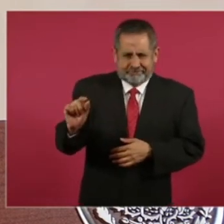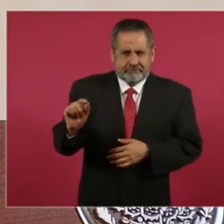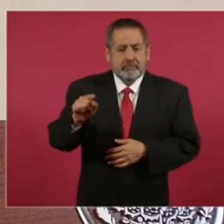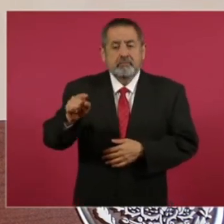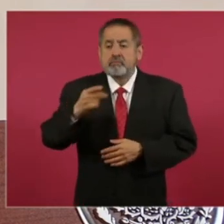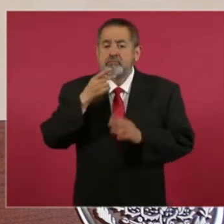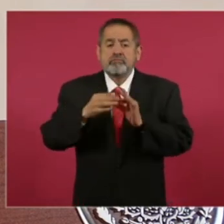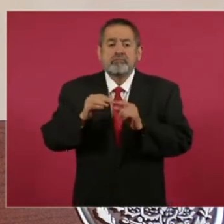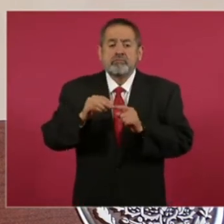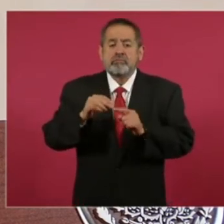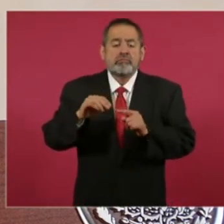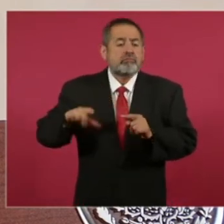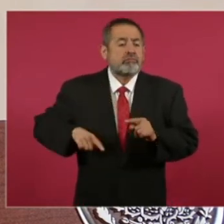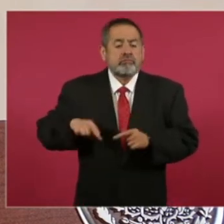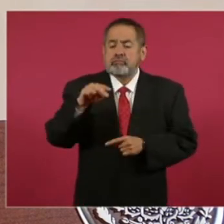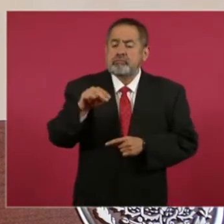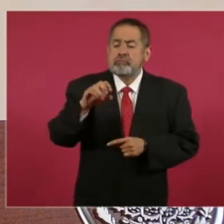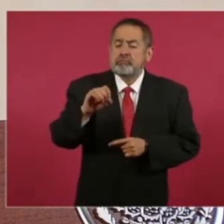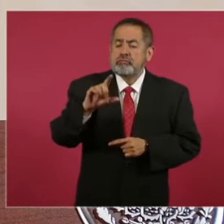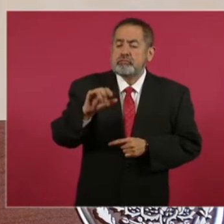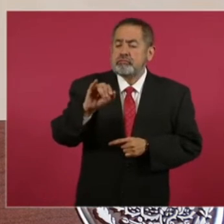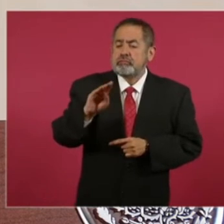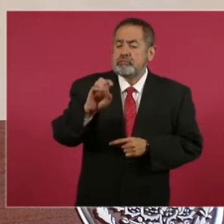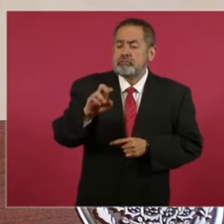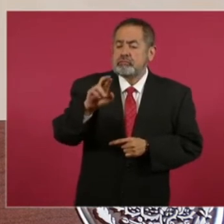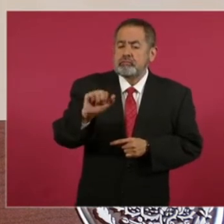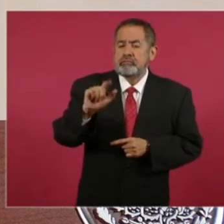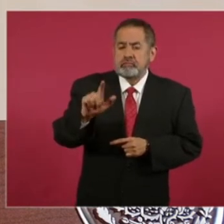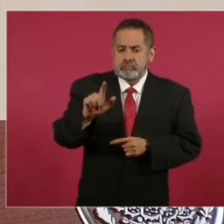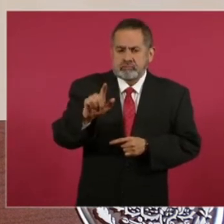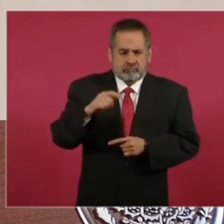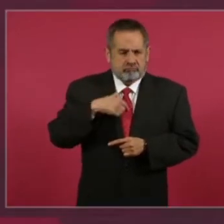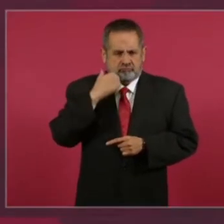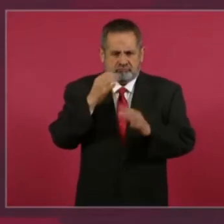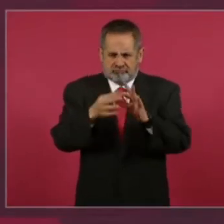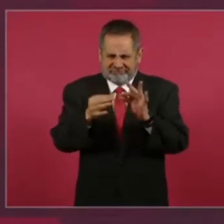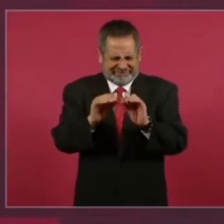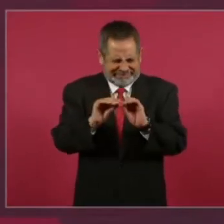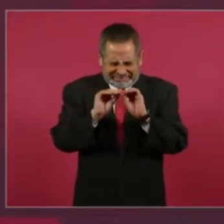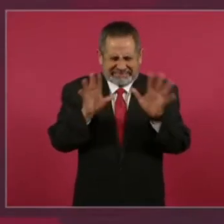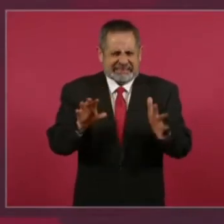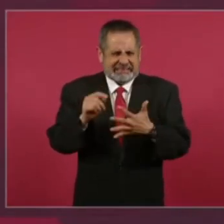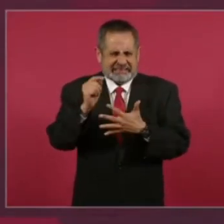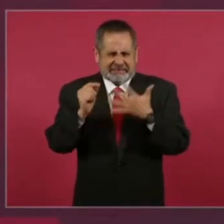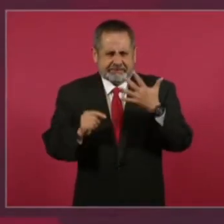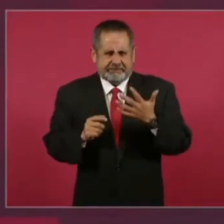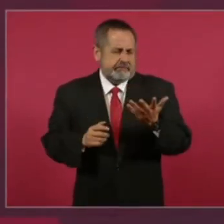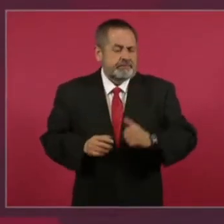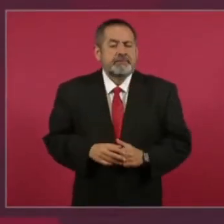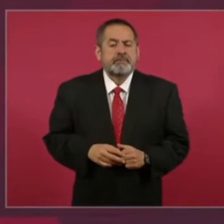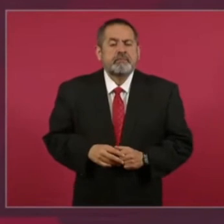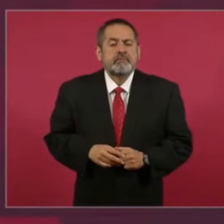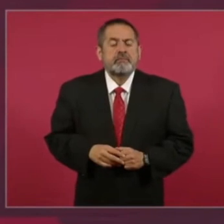hablaste de los gobiernos neoliberales entonces yo quiero detallarlo más y lo mismo